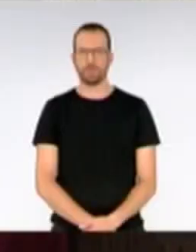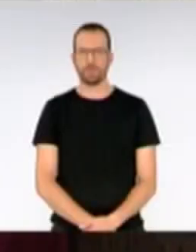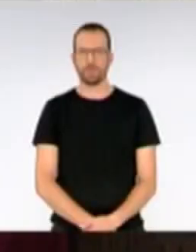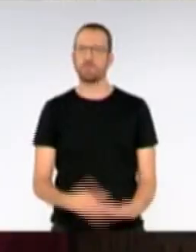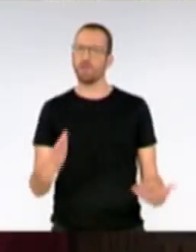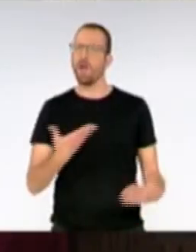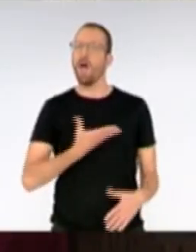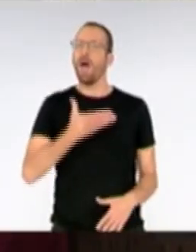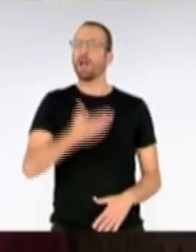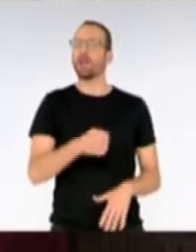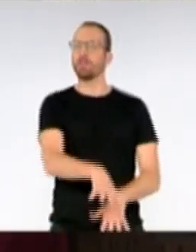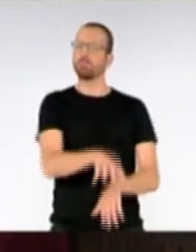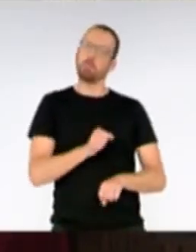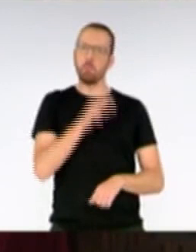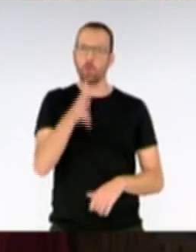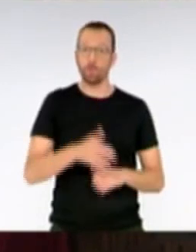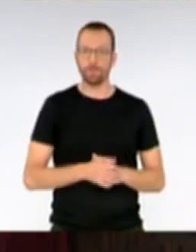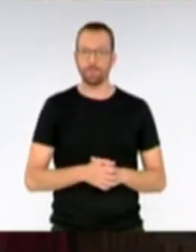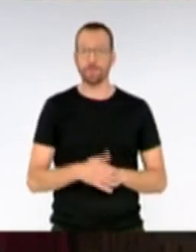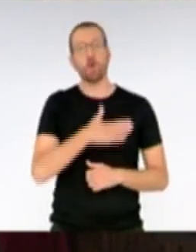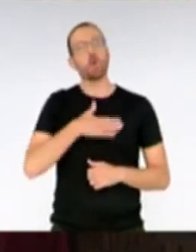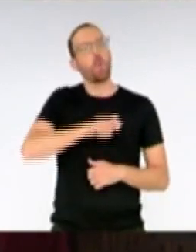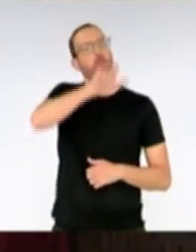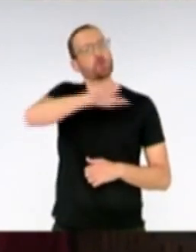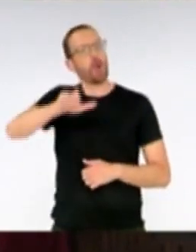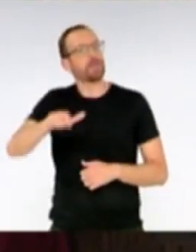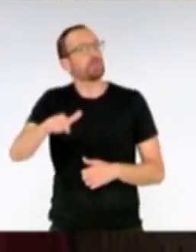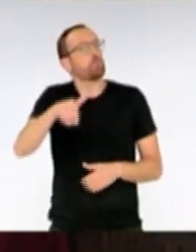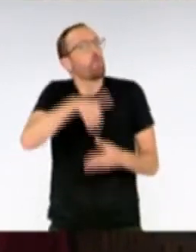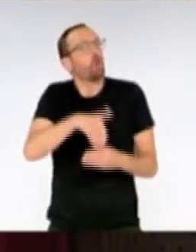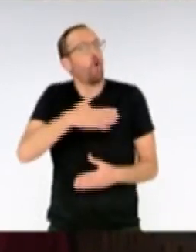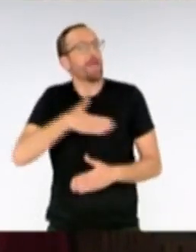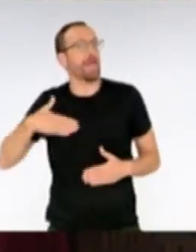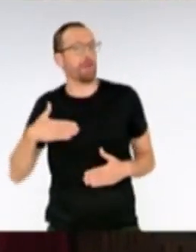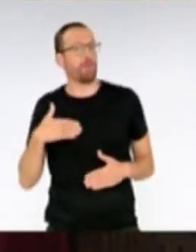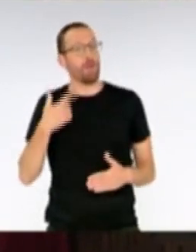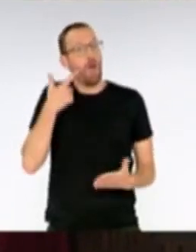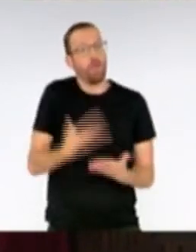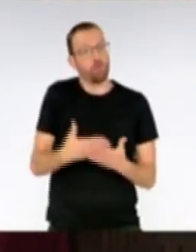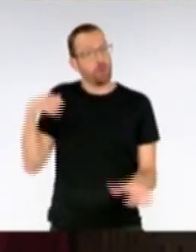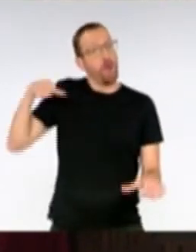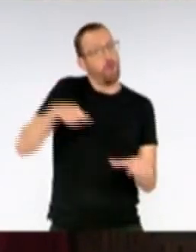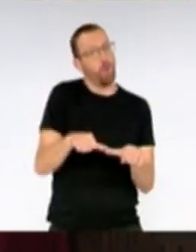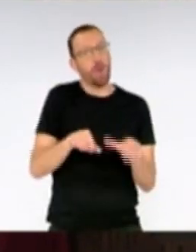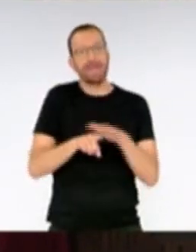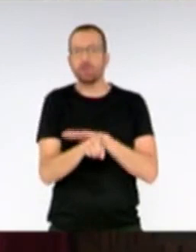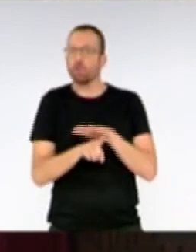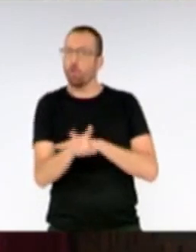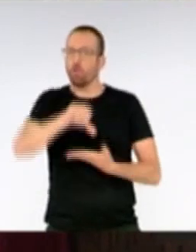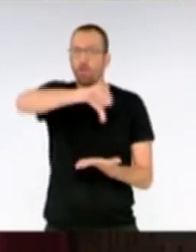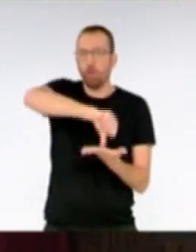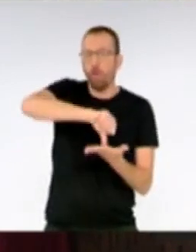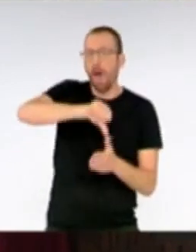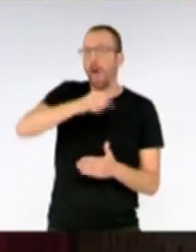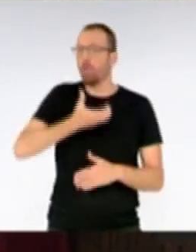¿Por qué quieres ser alcalde? Bueno, yo quiero lo que la gente quiera. Llevamos demostrando en los últimos años que sabemos gestionar una ciudad con problemas,